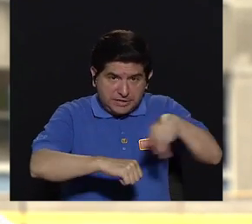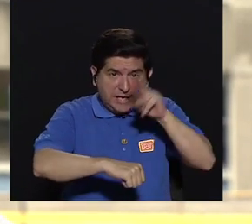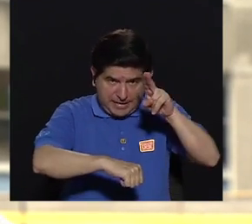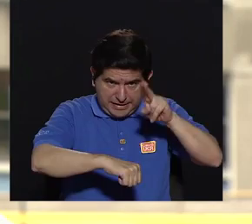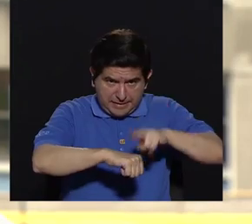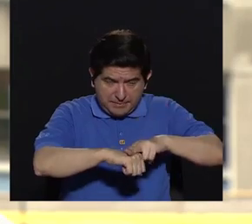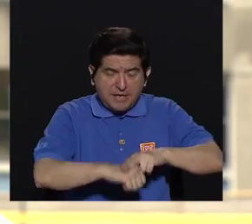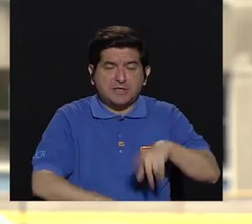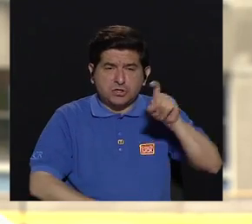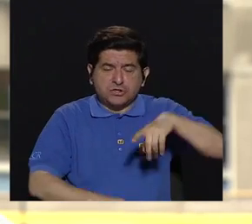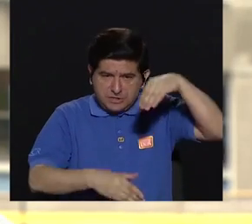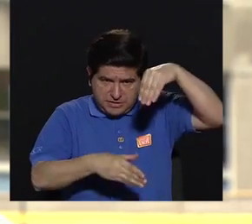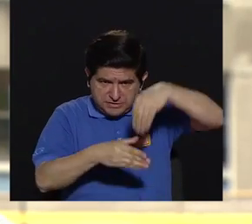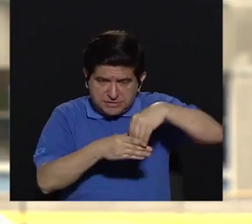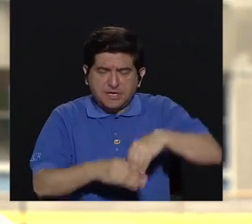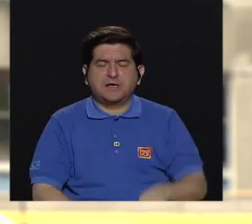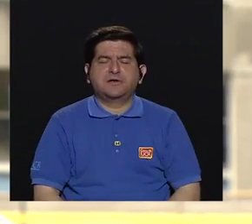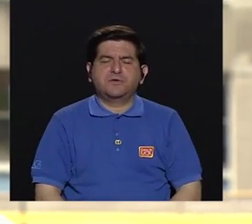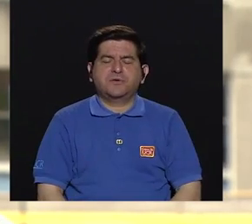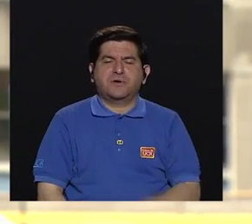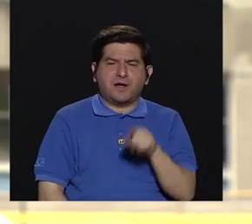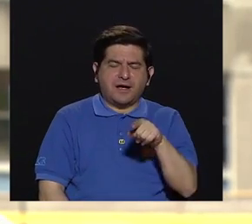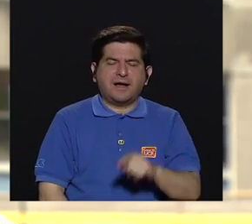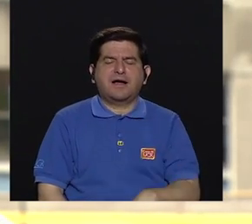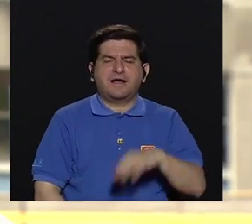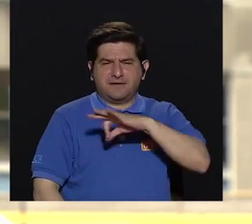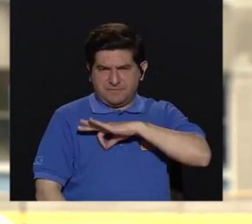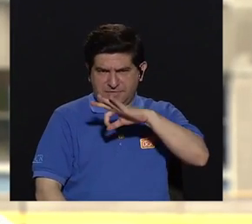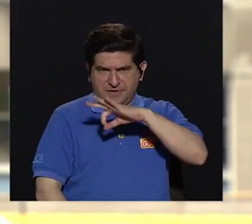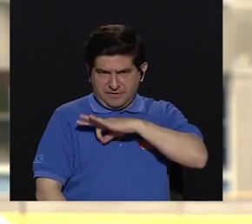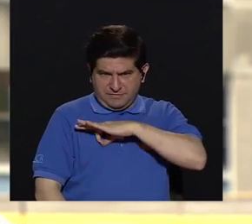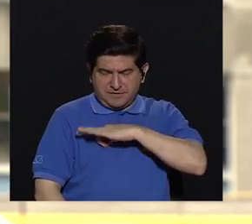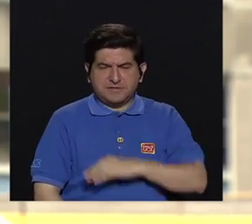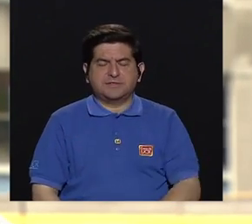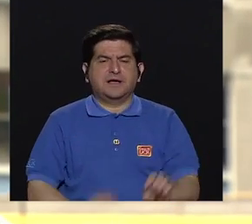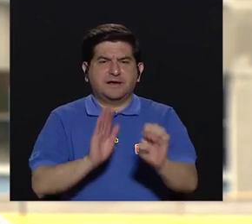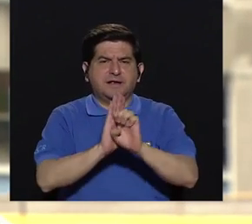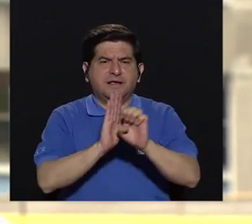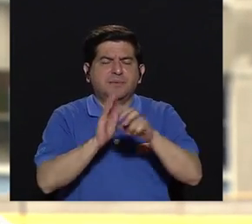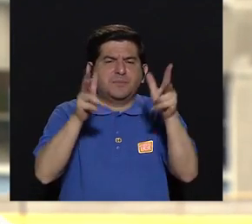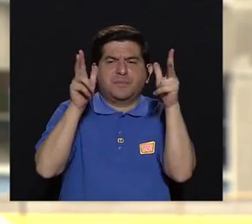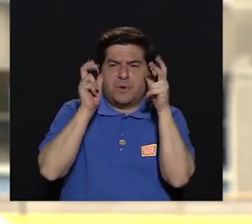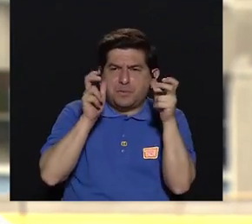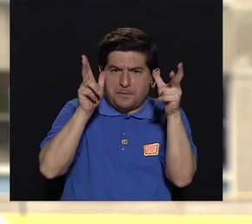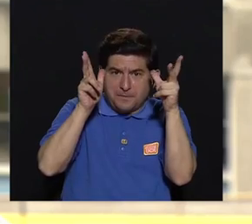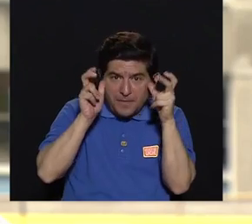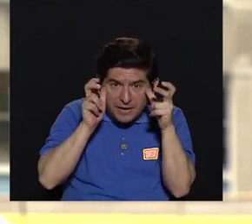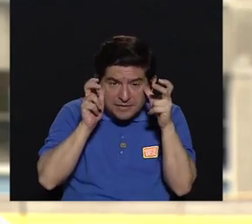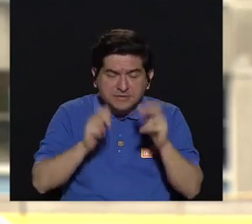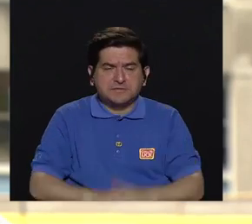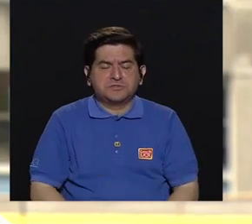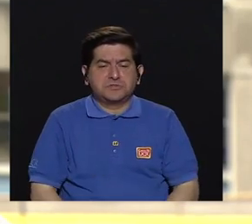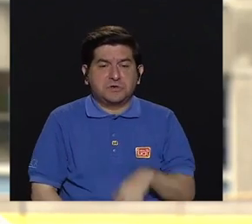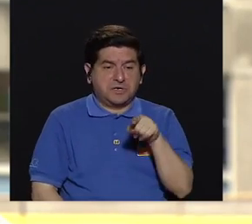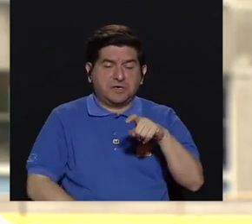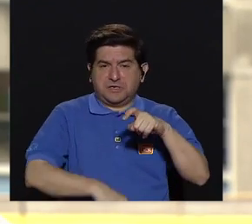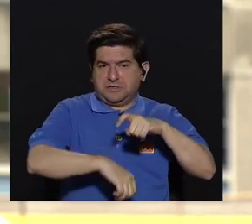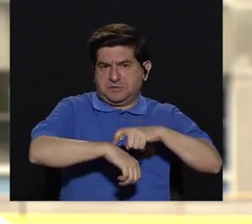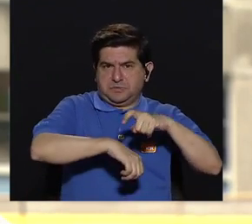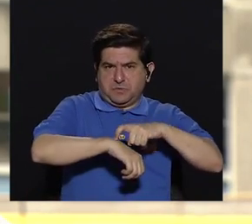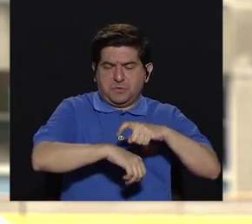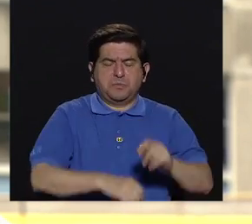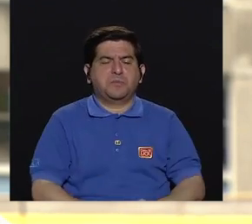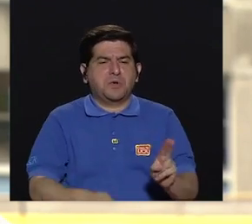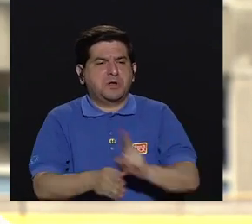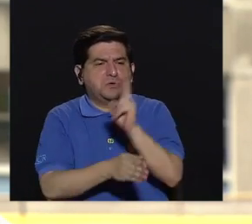naturales para favorecer, por ejemplo, una percepción también, cómo percibe,